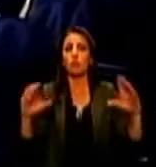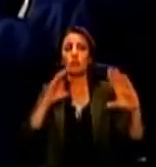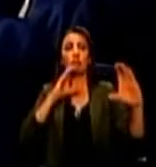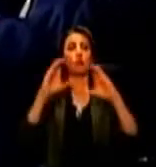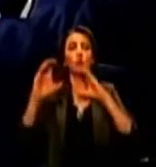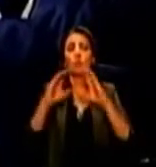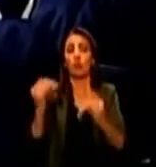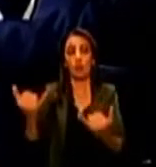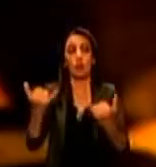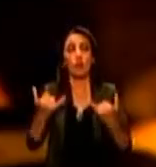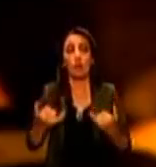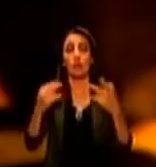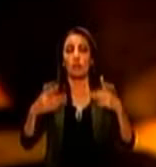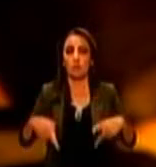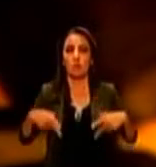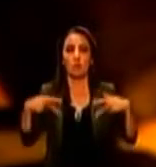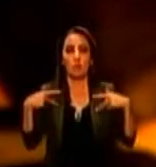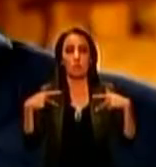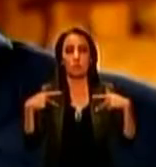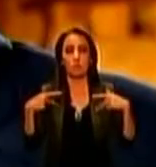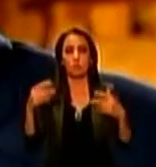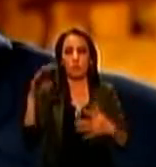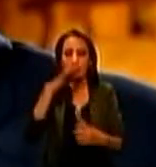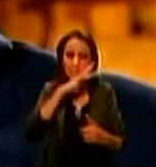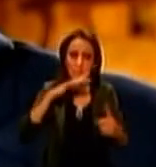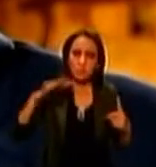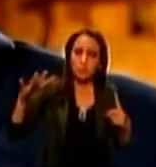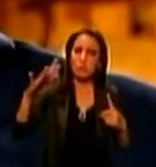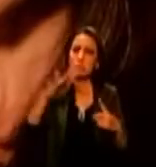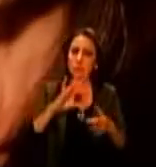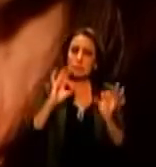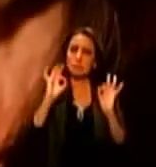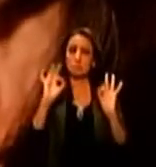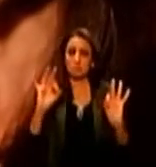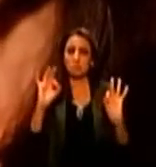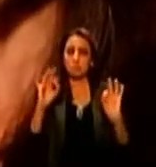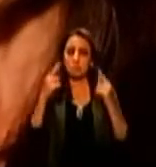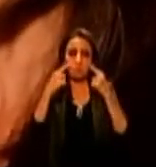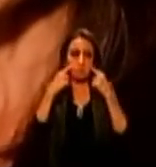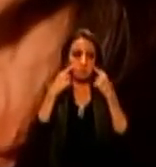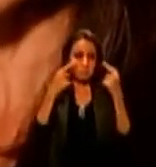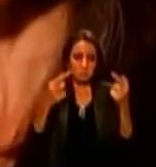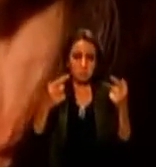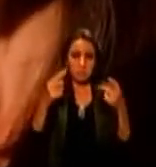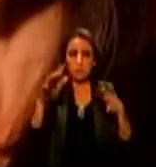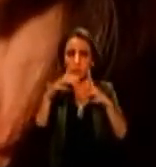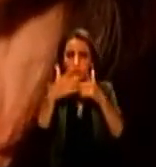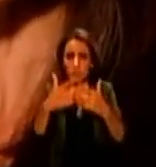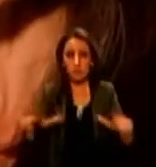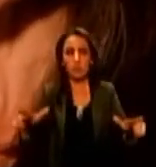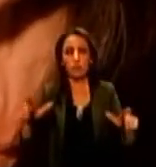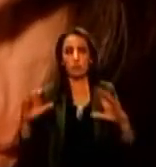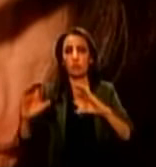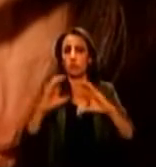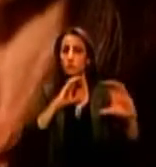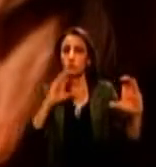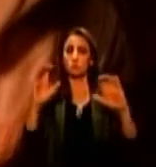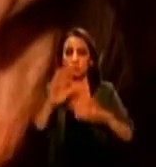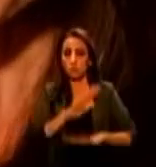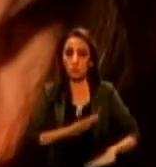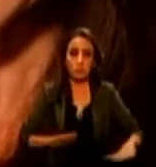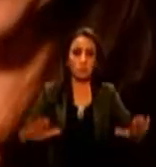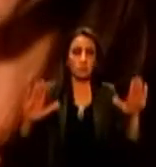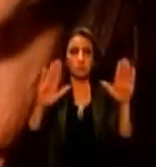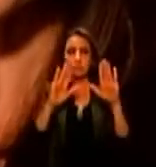de libertad de expresión que vive en la actualidad nuestro país. Es un aire fresco, sobre todo a la relación entre el